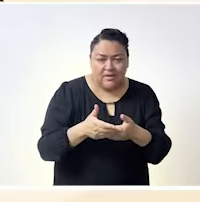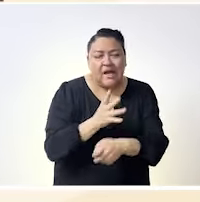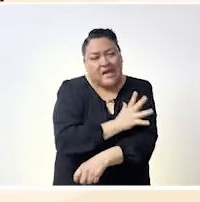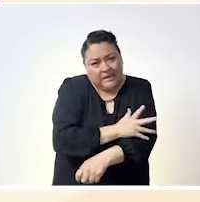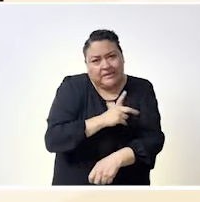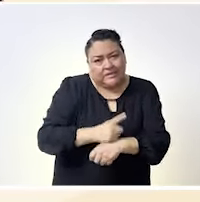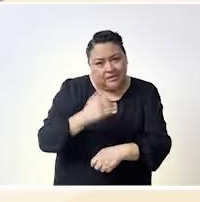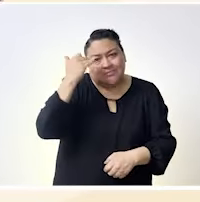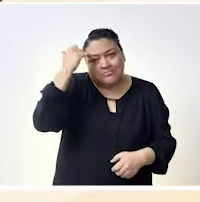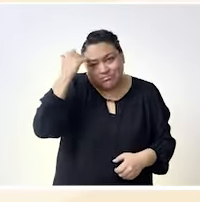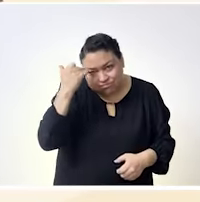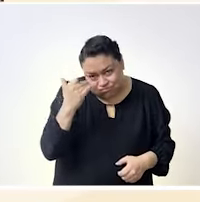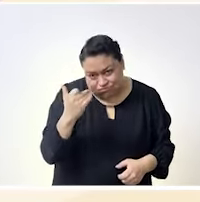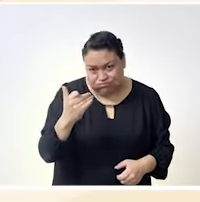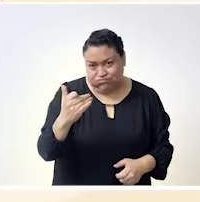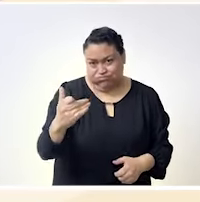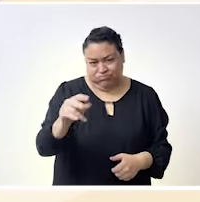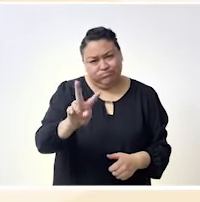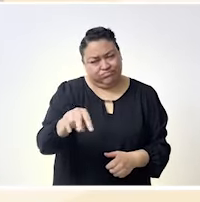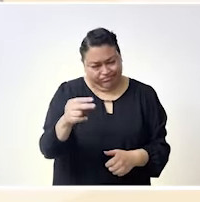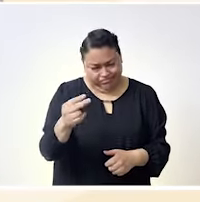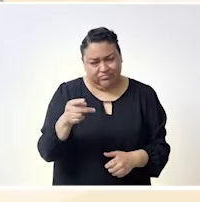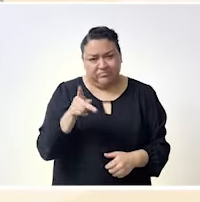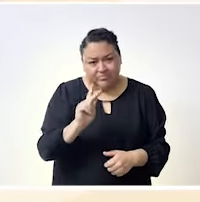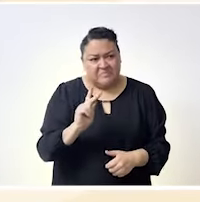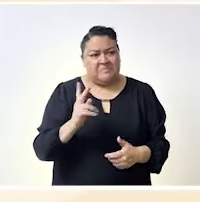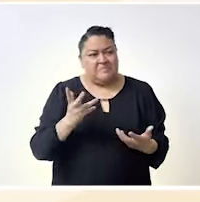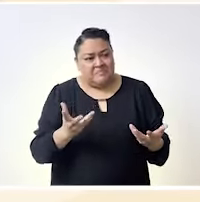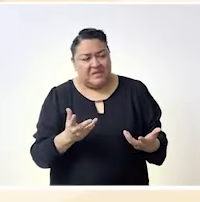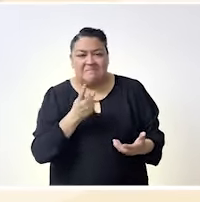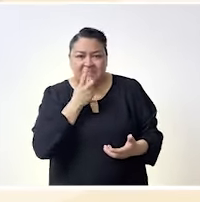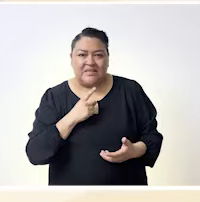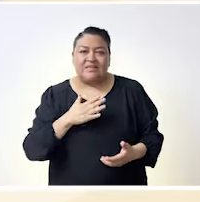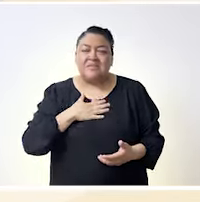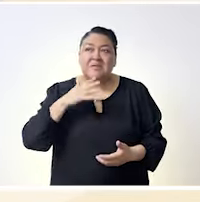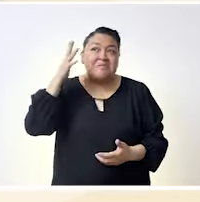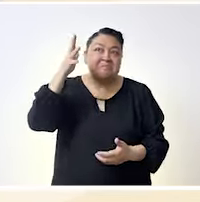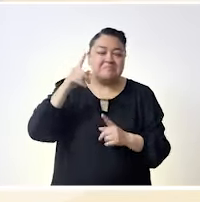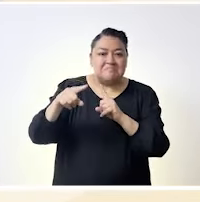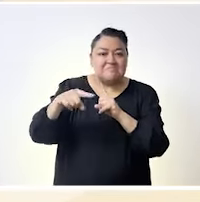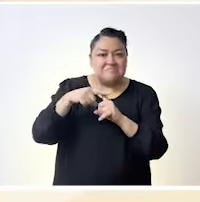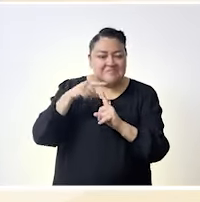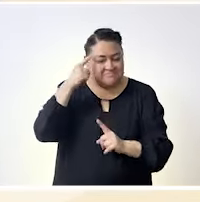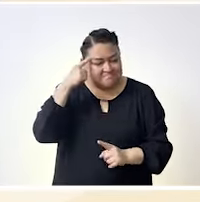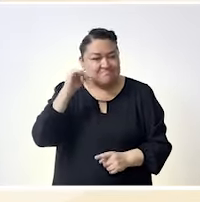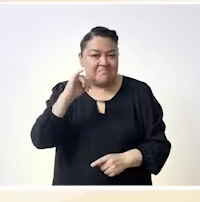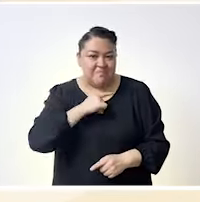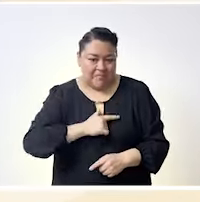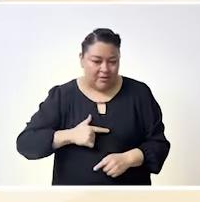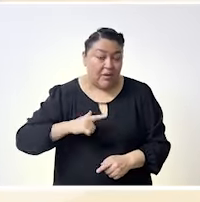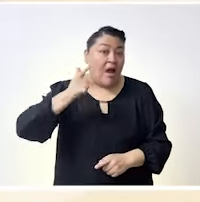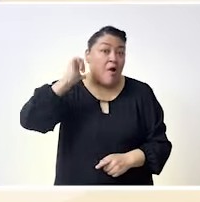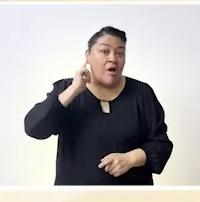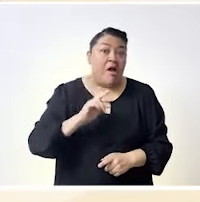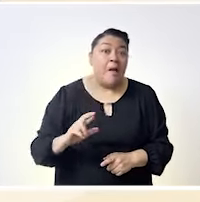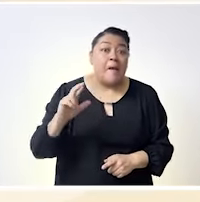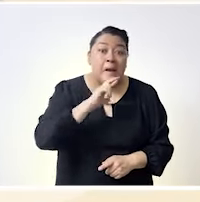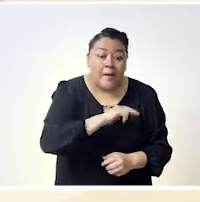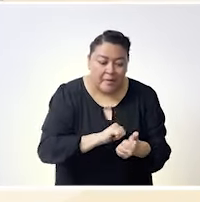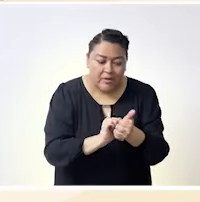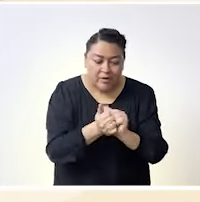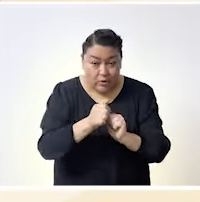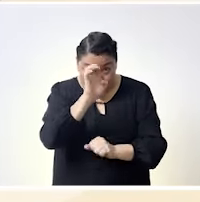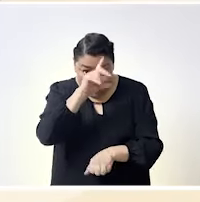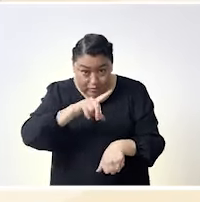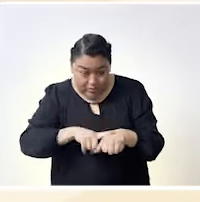tardará un poco porque bueno es un camino de largo aliento pero me han dicho a veces que soy muy optimista si me gusta ubicarme en